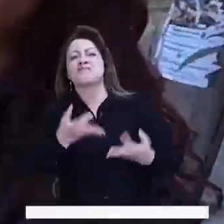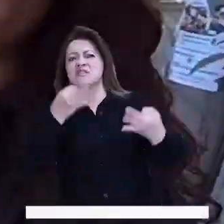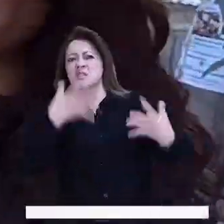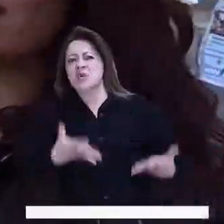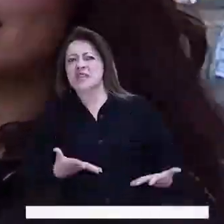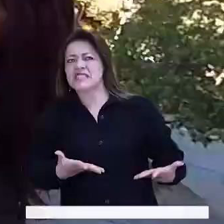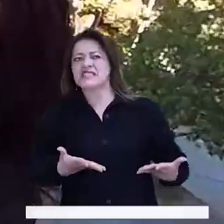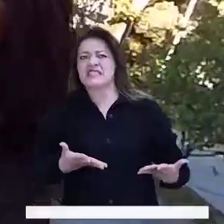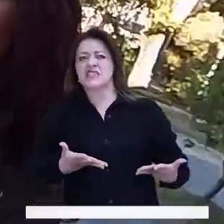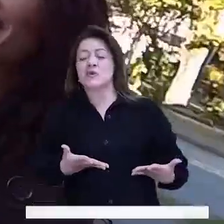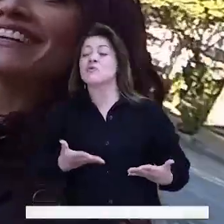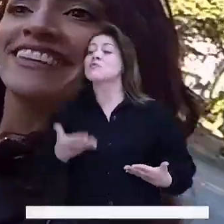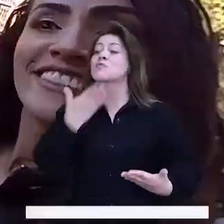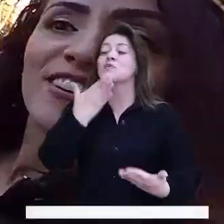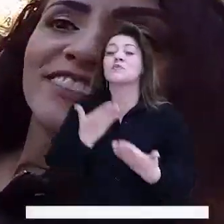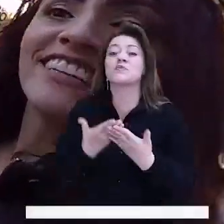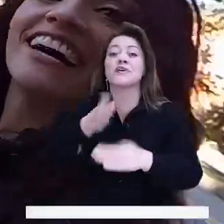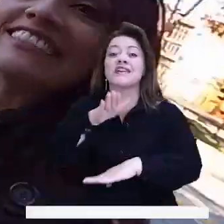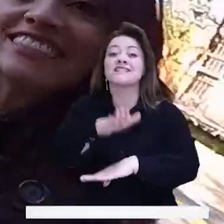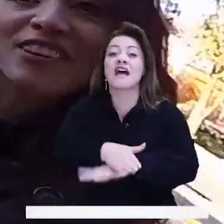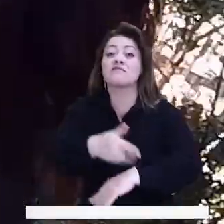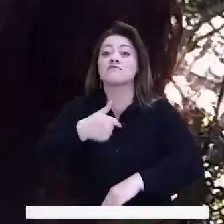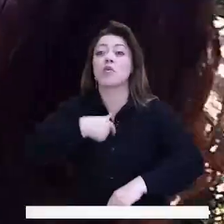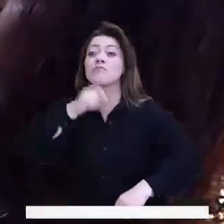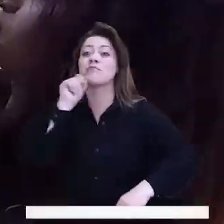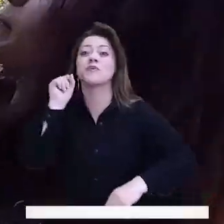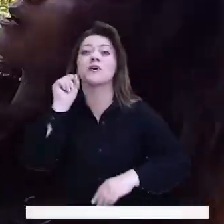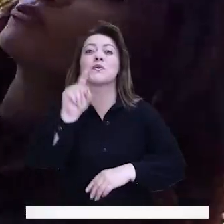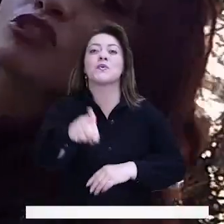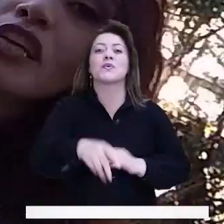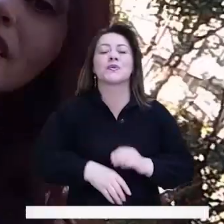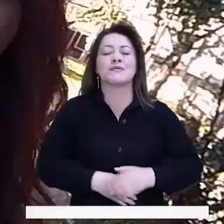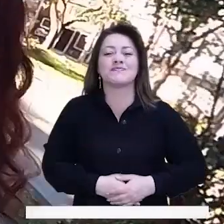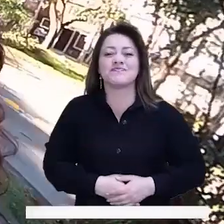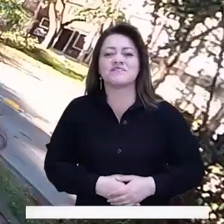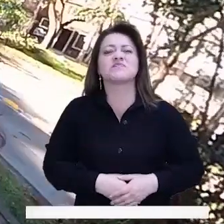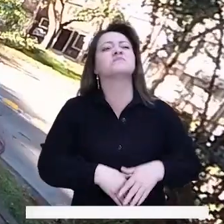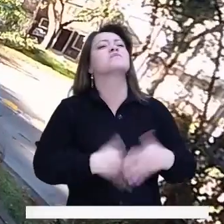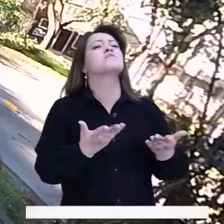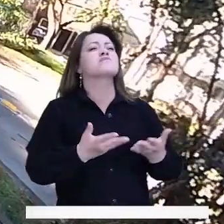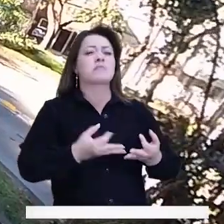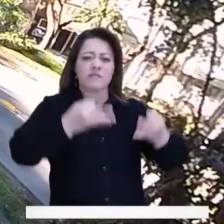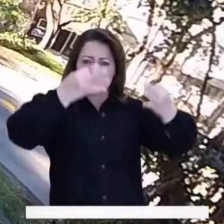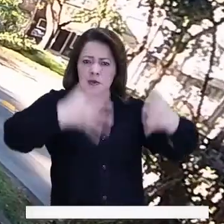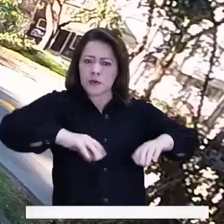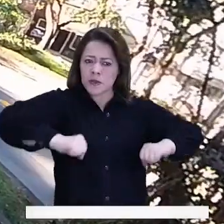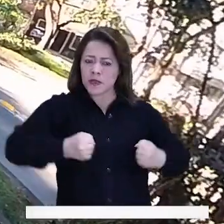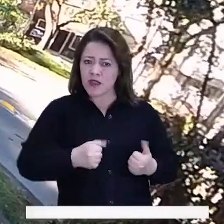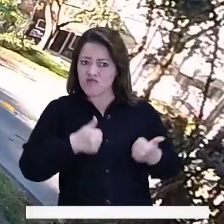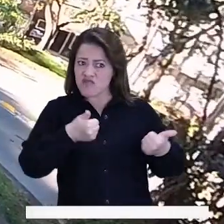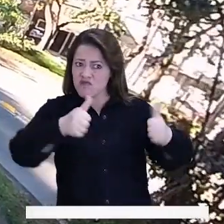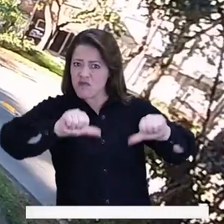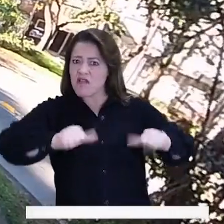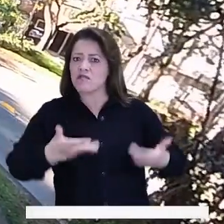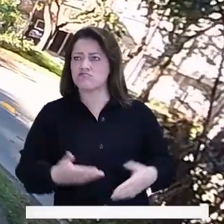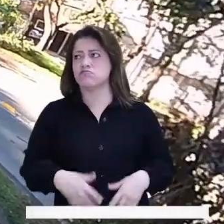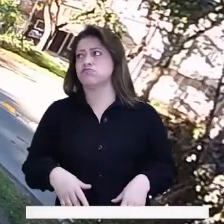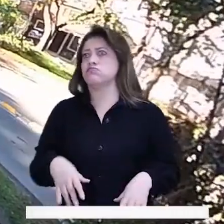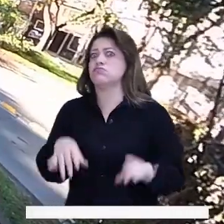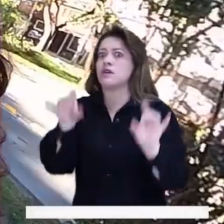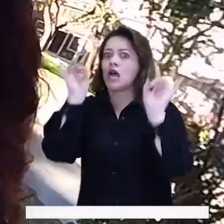a la seguridad. Buenas tardes, ¿cómo están? Bueno, quiero hacerles una pregunta. ¿Ustedes cómo están percibiendo la seguridad en Bogotá?